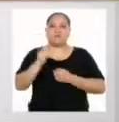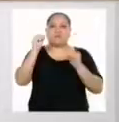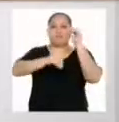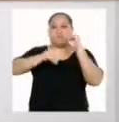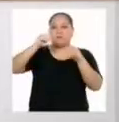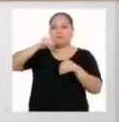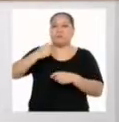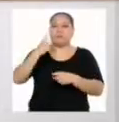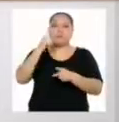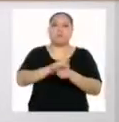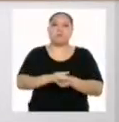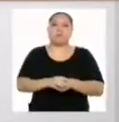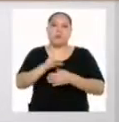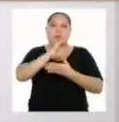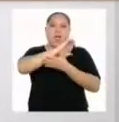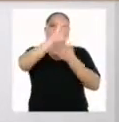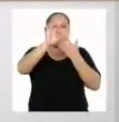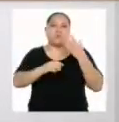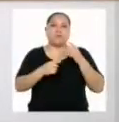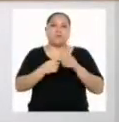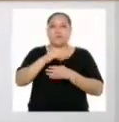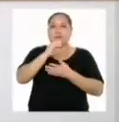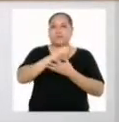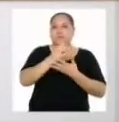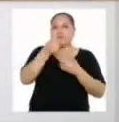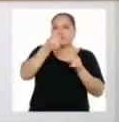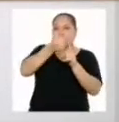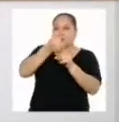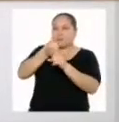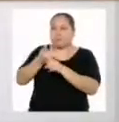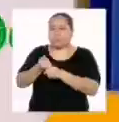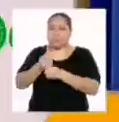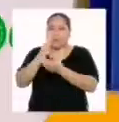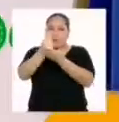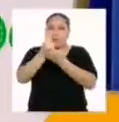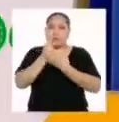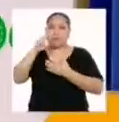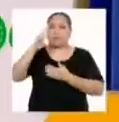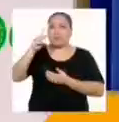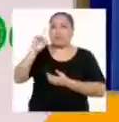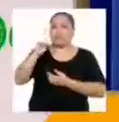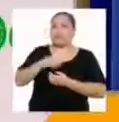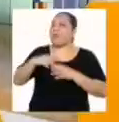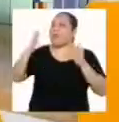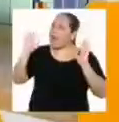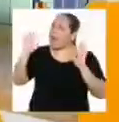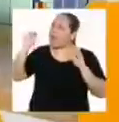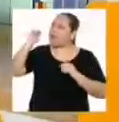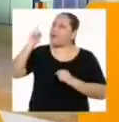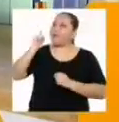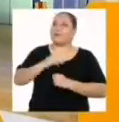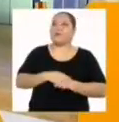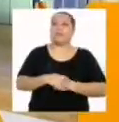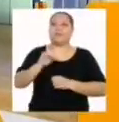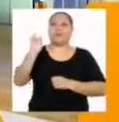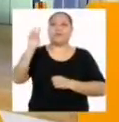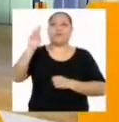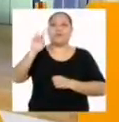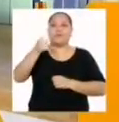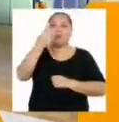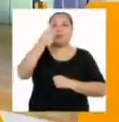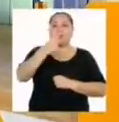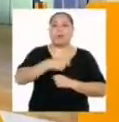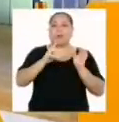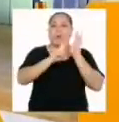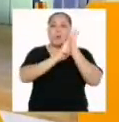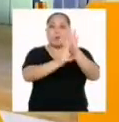las características y propiedades de las funciones lineales. Nos ayuda, Rodrigo. ¡Entonces! Primero representamos